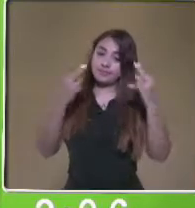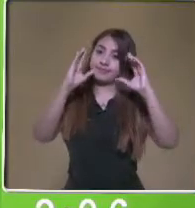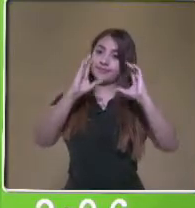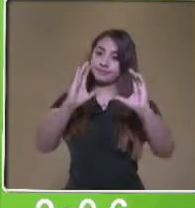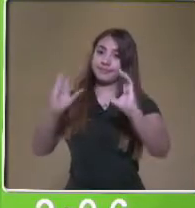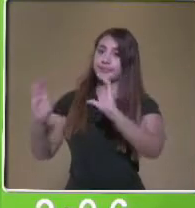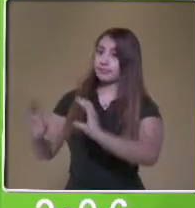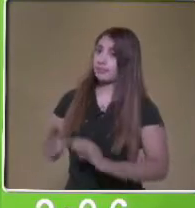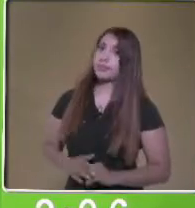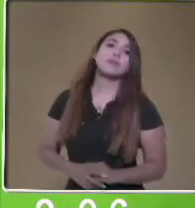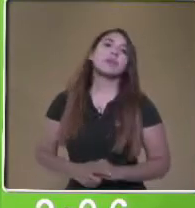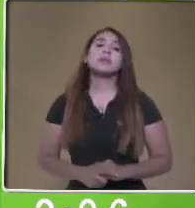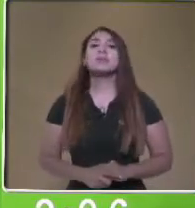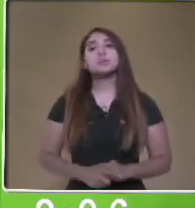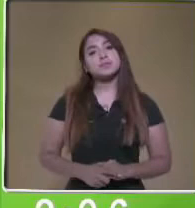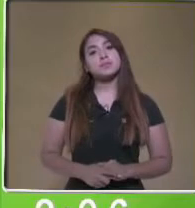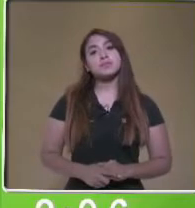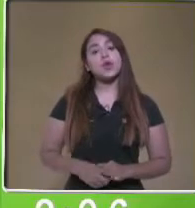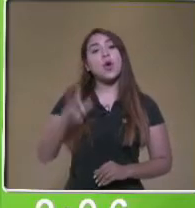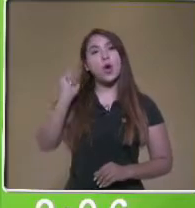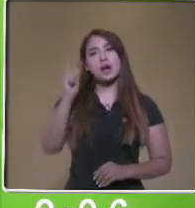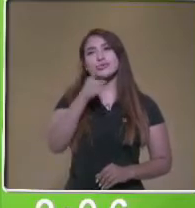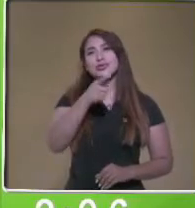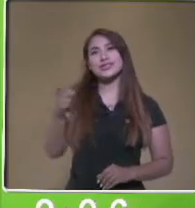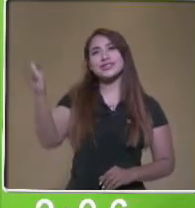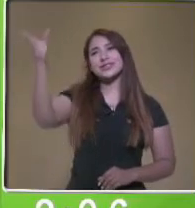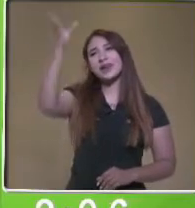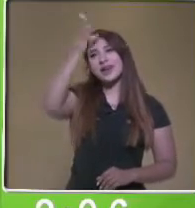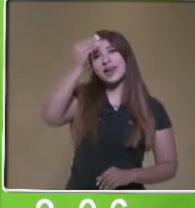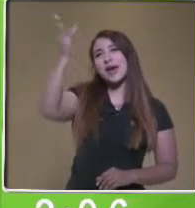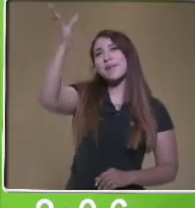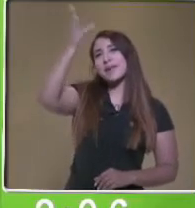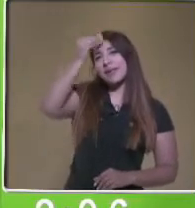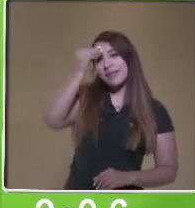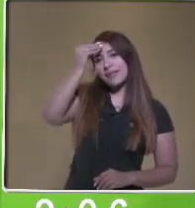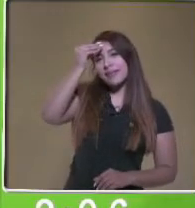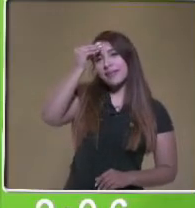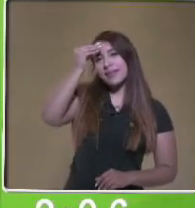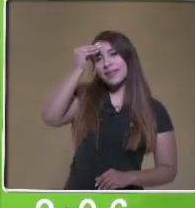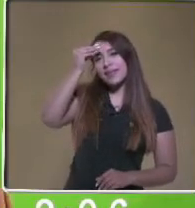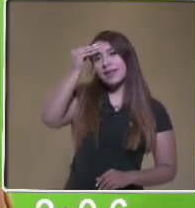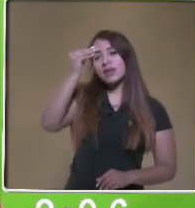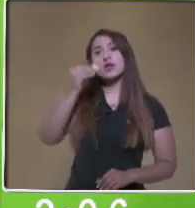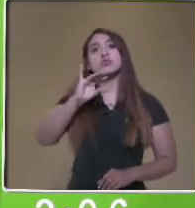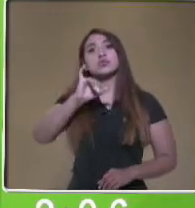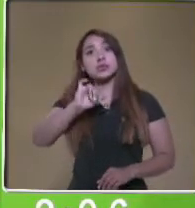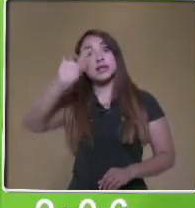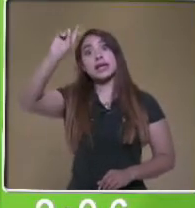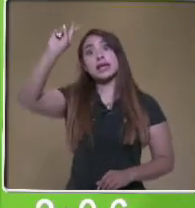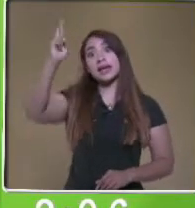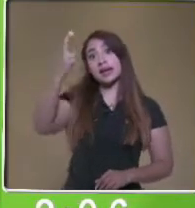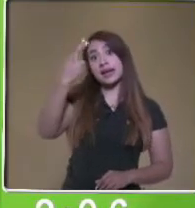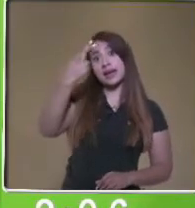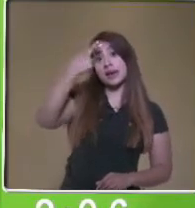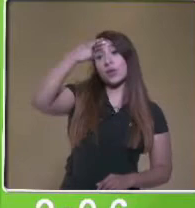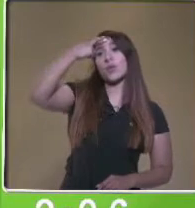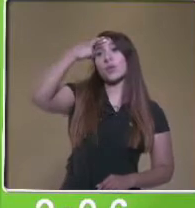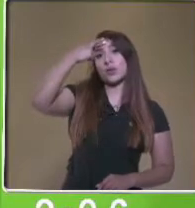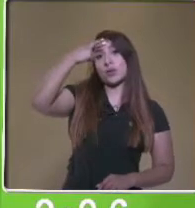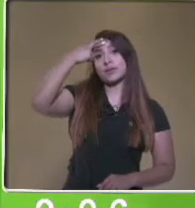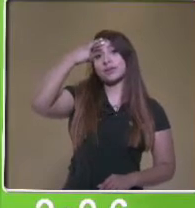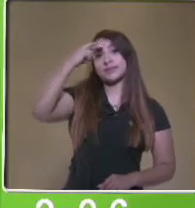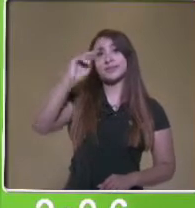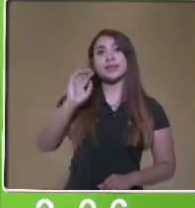Bueno, espero que hayan aprendido este vocabulario y sobre todo que lo recuerden. Y nos despedimos diciendo,